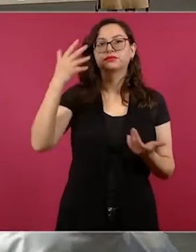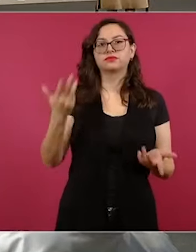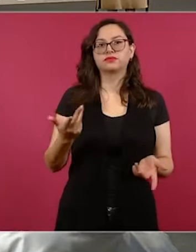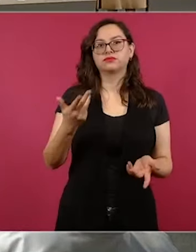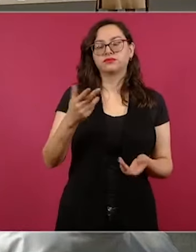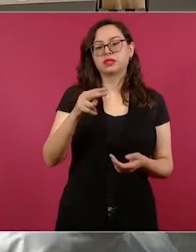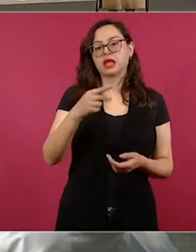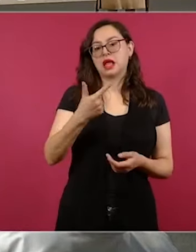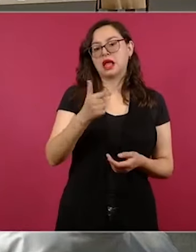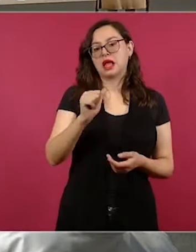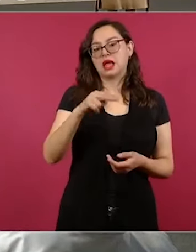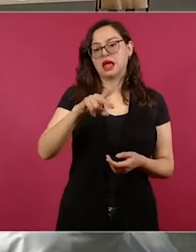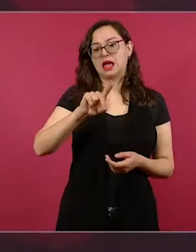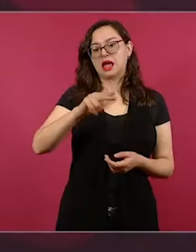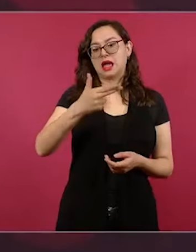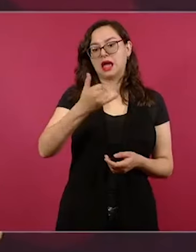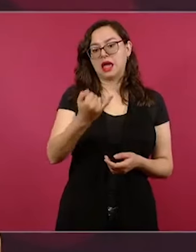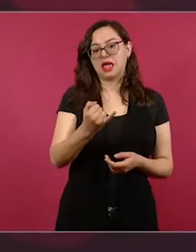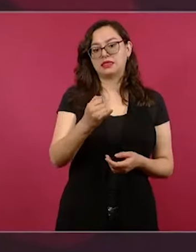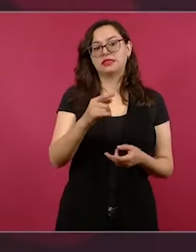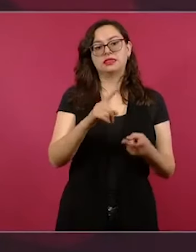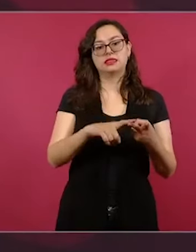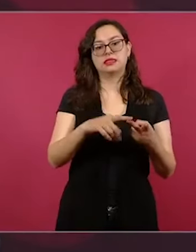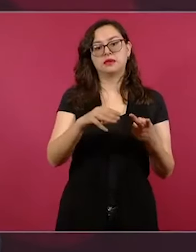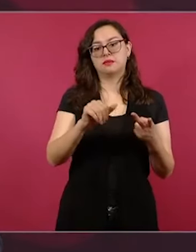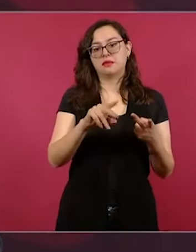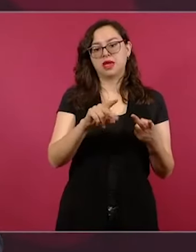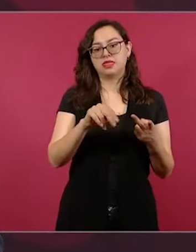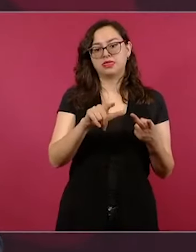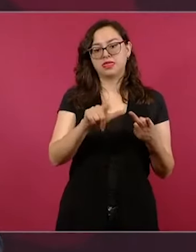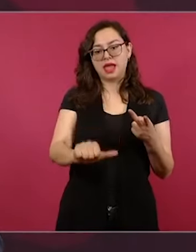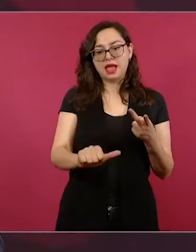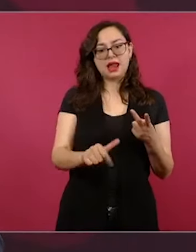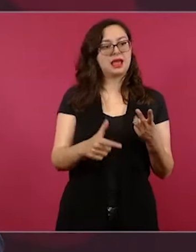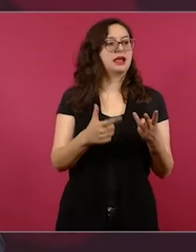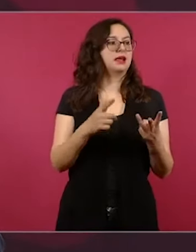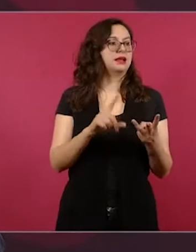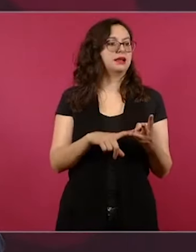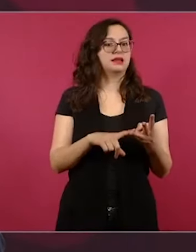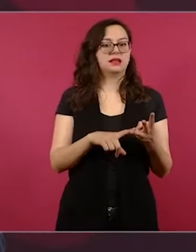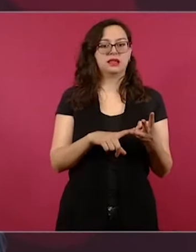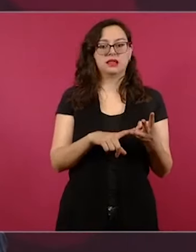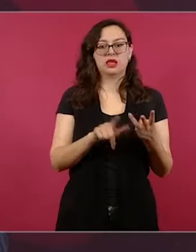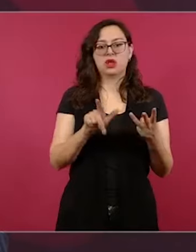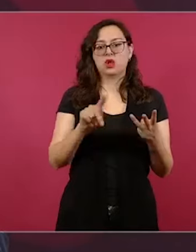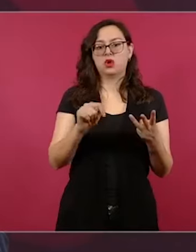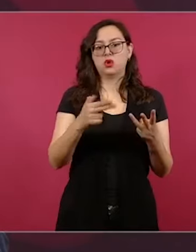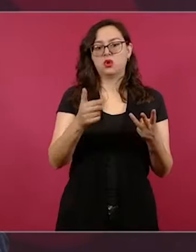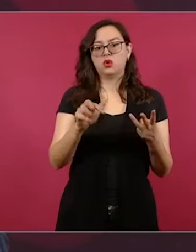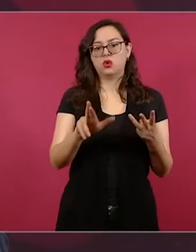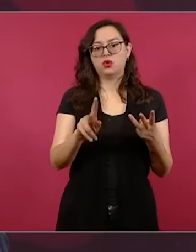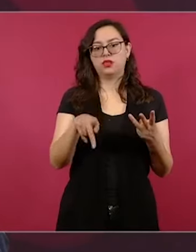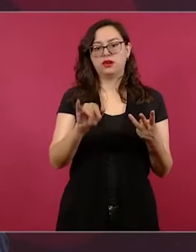y de Mandela y de Luther King.